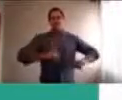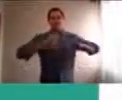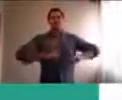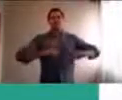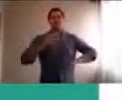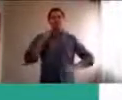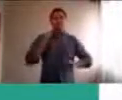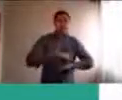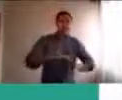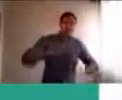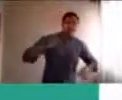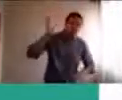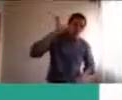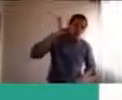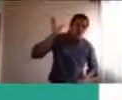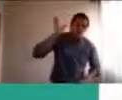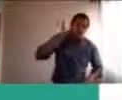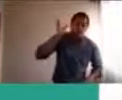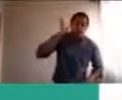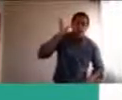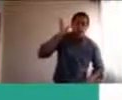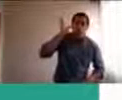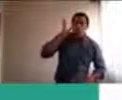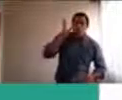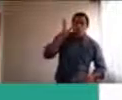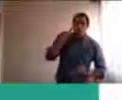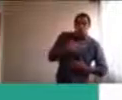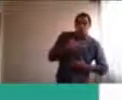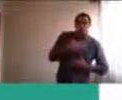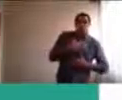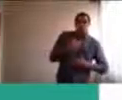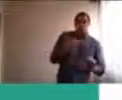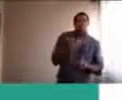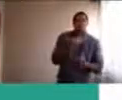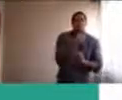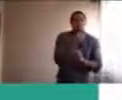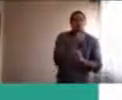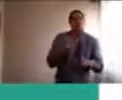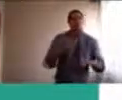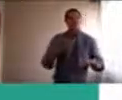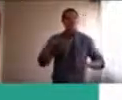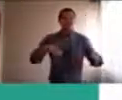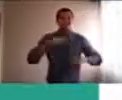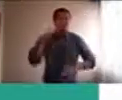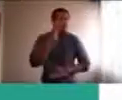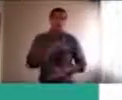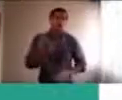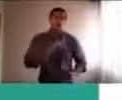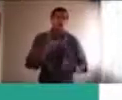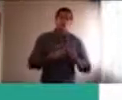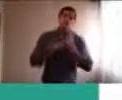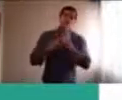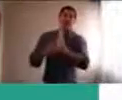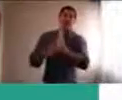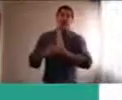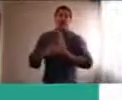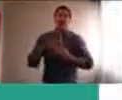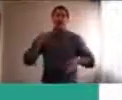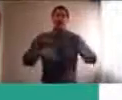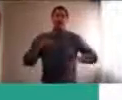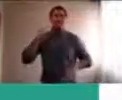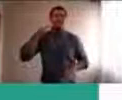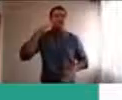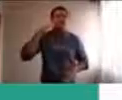los más chiquitos, quizás, la forma en que lo manifiestan, no es a través, de un mensaje claro, pueden estar, más caprichosos, pueden estar, más